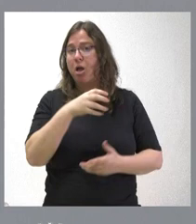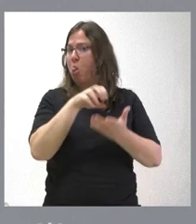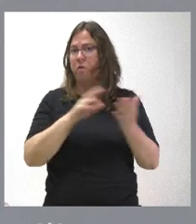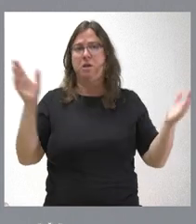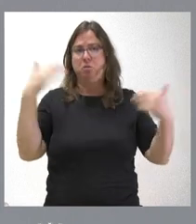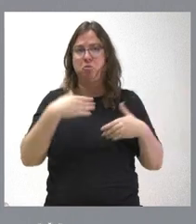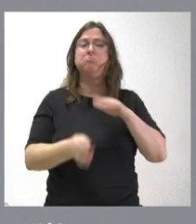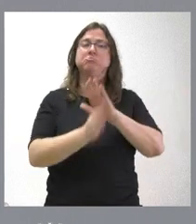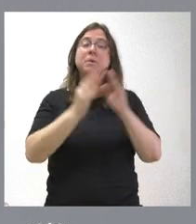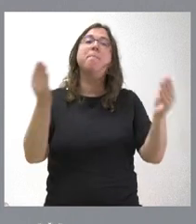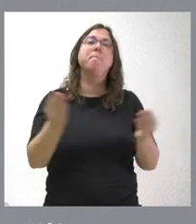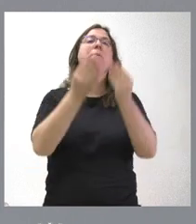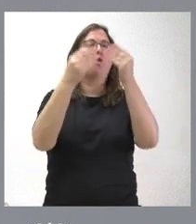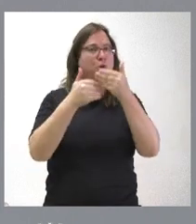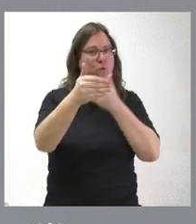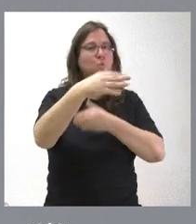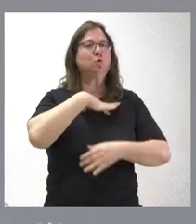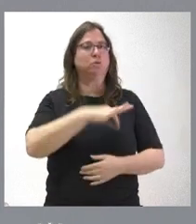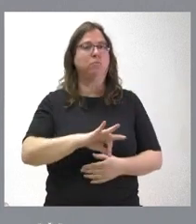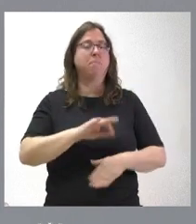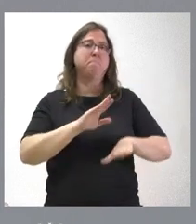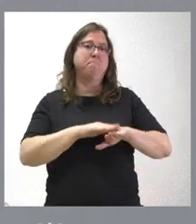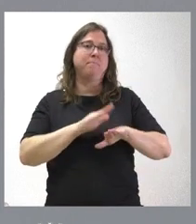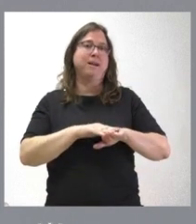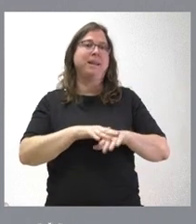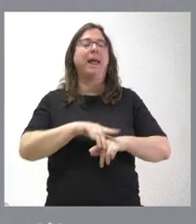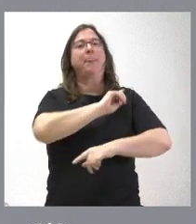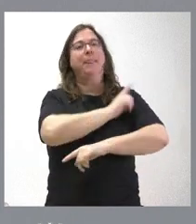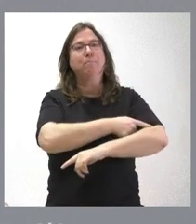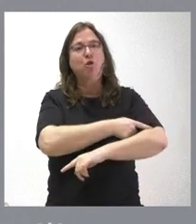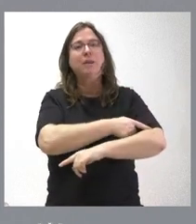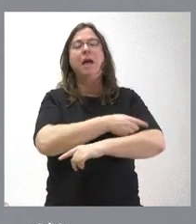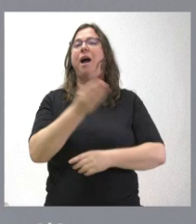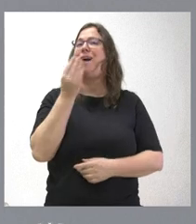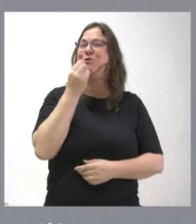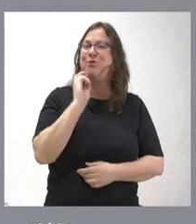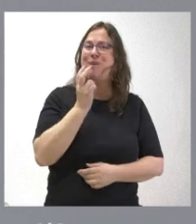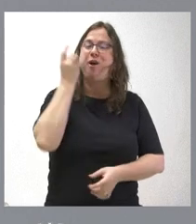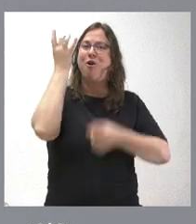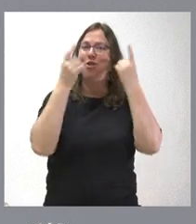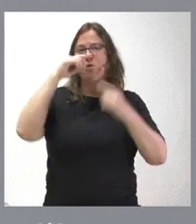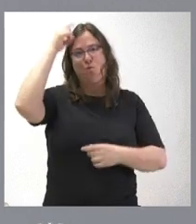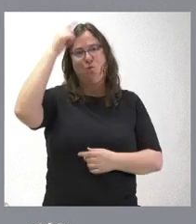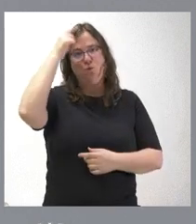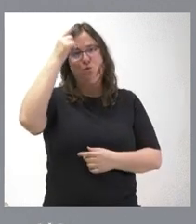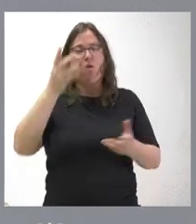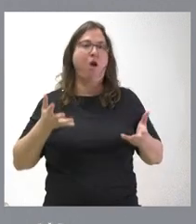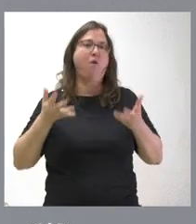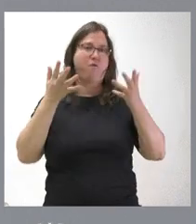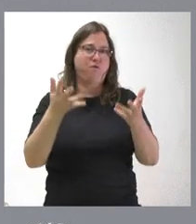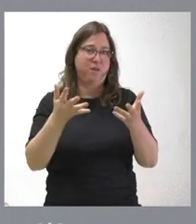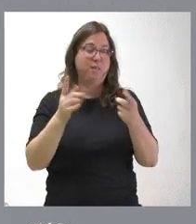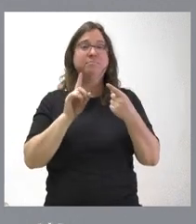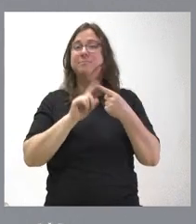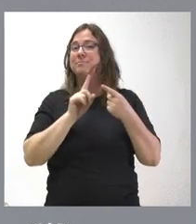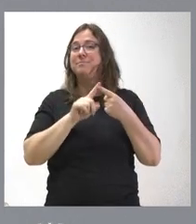podemos seguir mejorando en el futuro en términos de lo que es el deporte, la gastronomía, el ocio y la cultura que se ha venido ofreciendo. El primer mensaje,